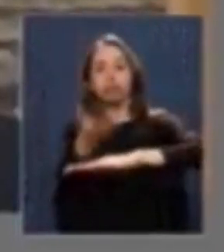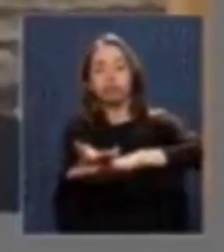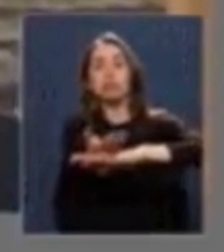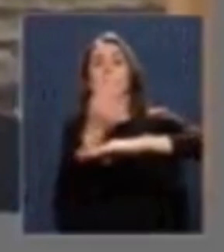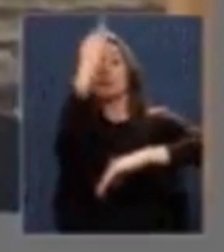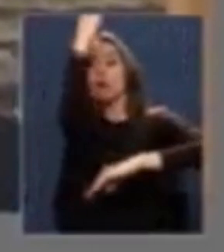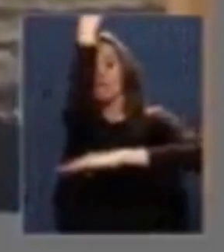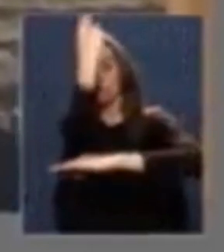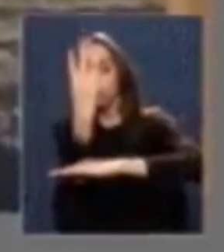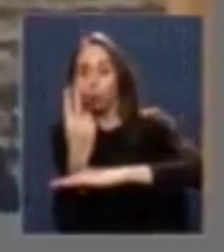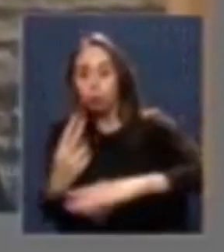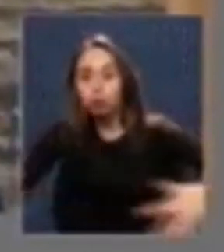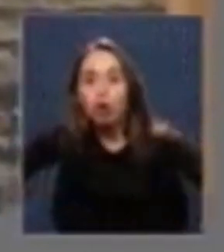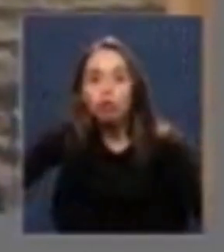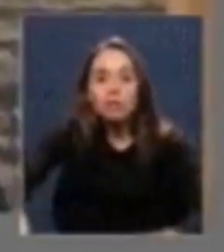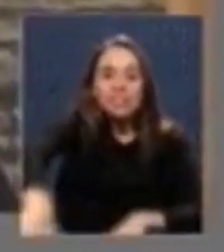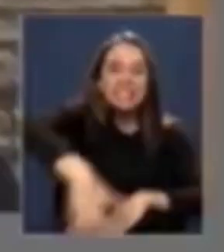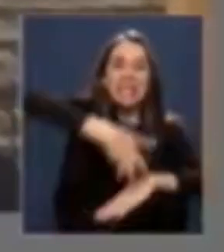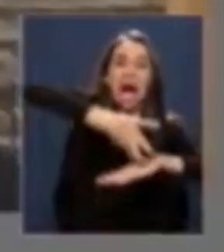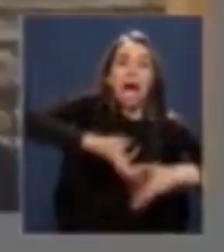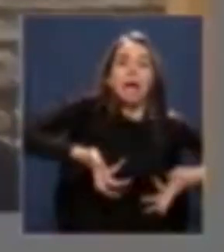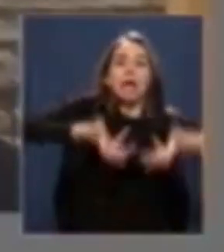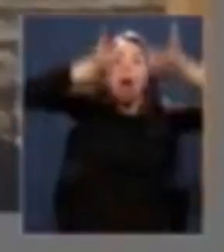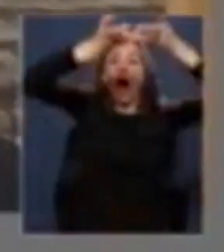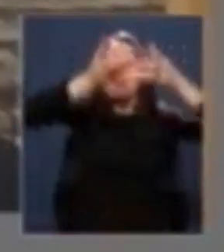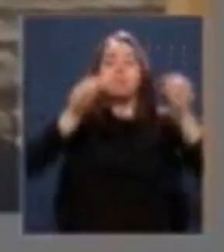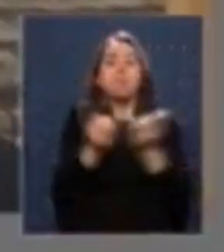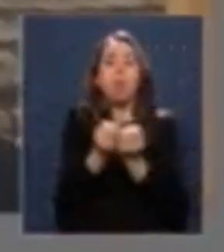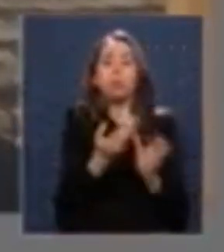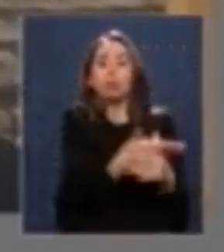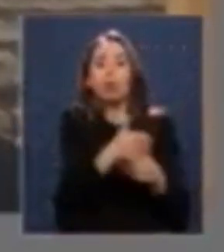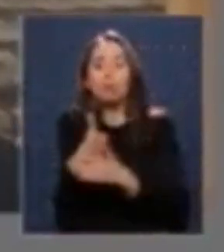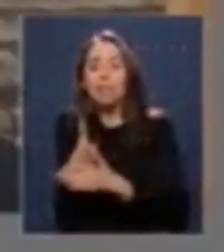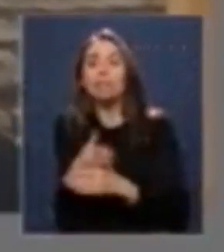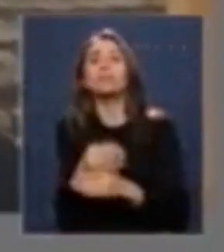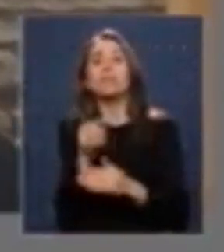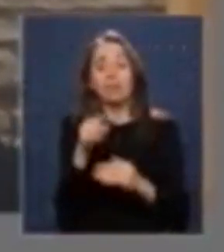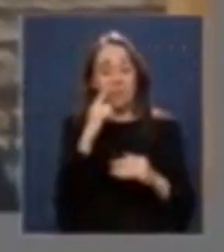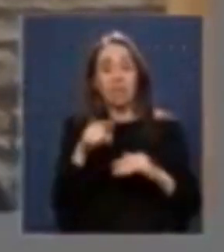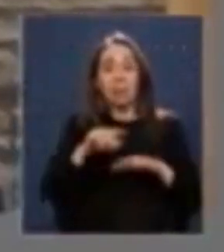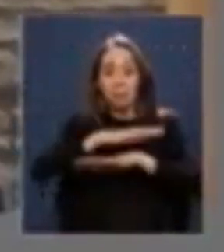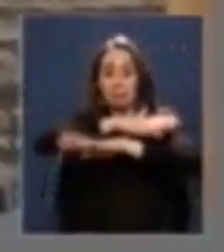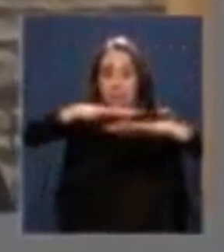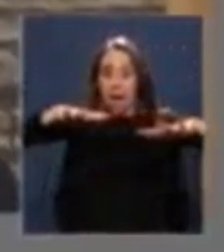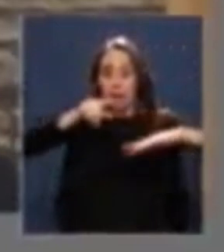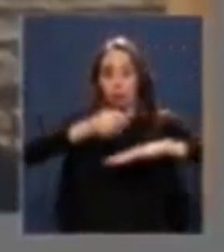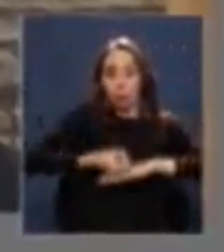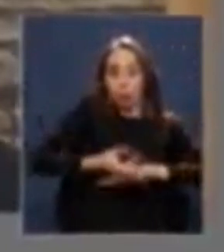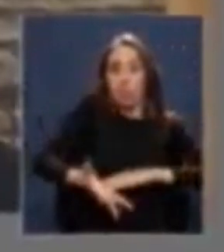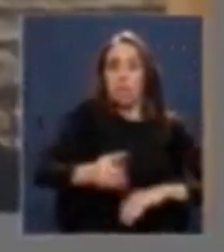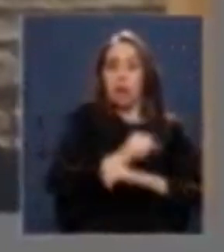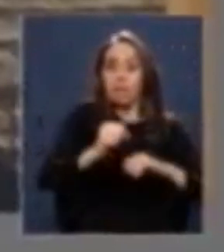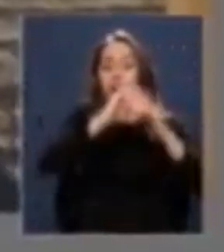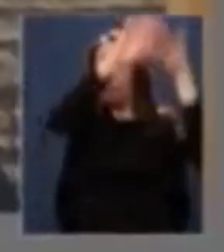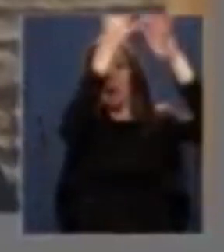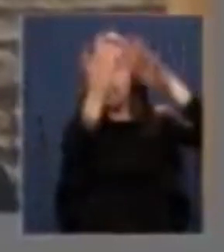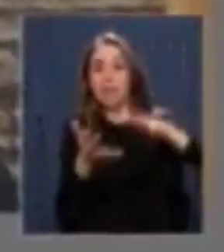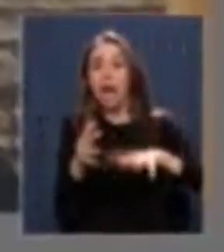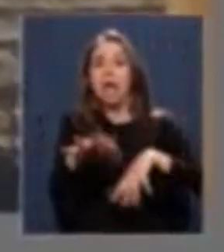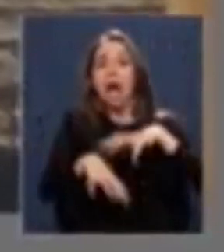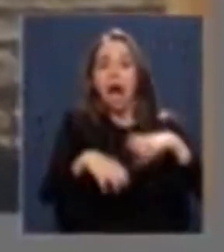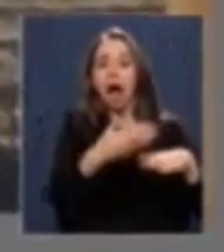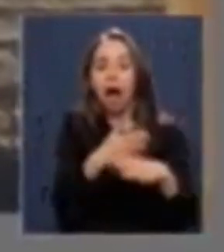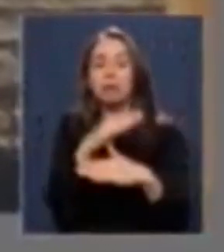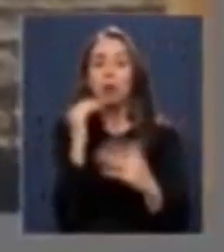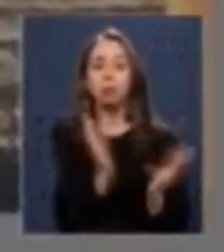matan grandes cantidades de peces y otros organismos marinos en la vecindad, sino que también destruye la